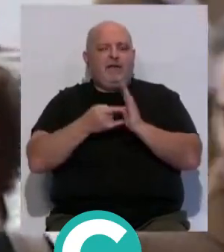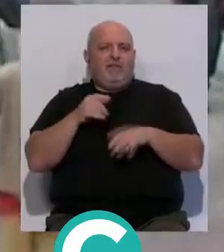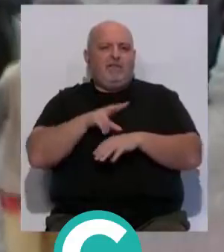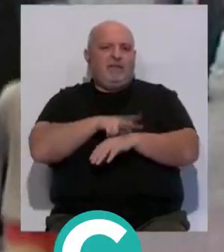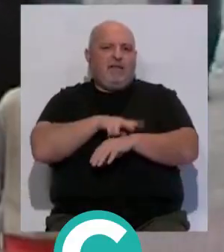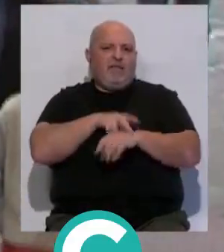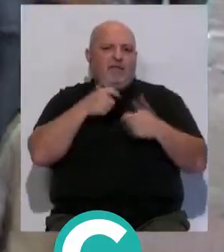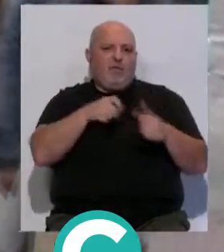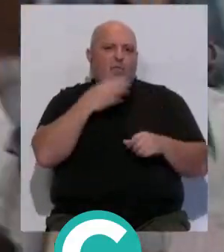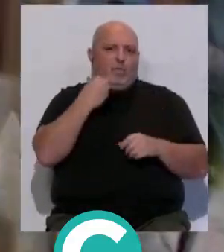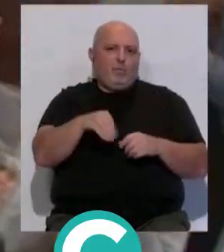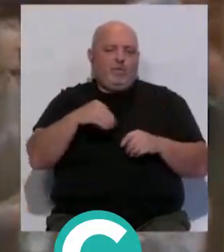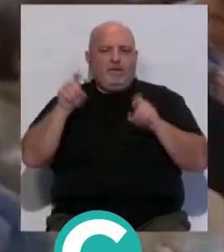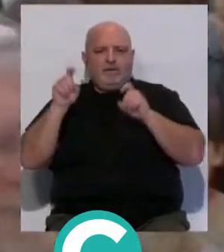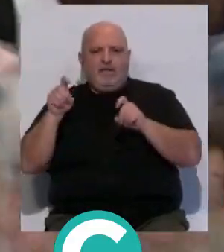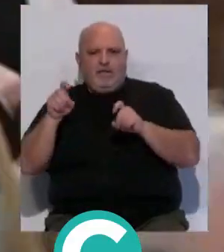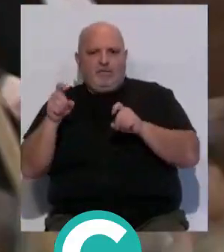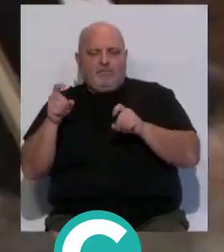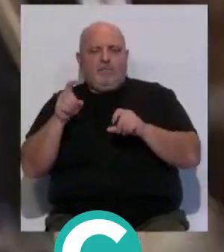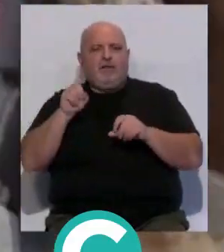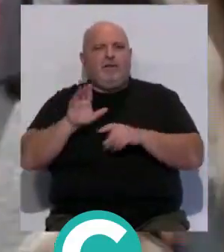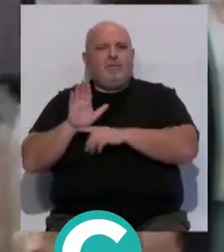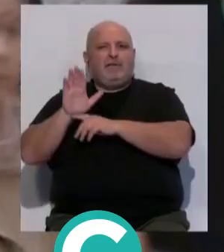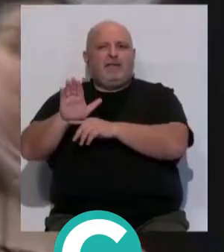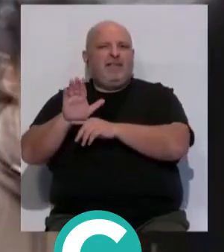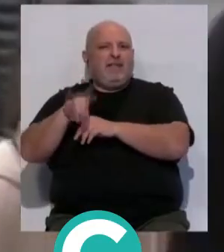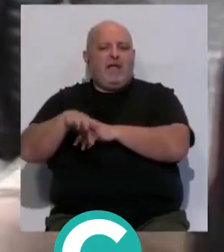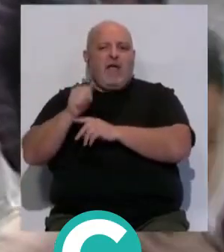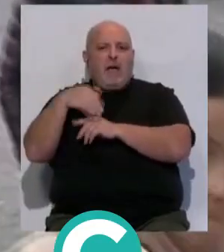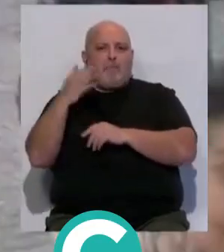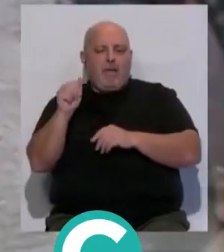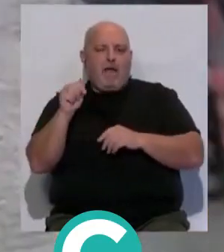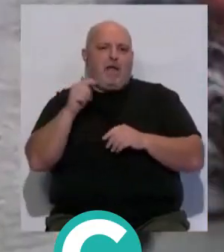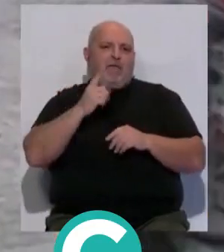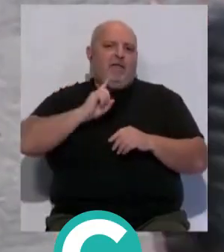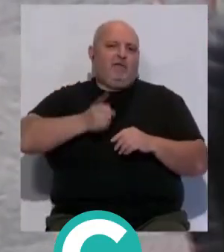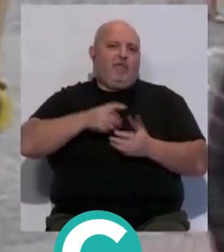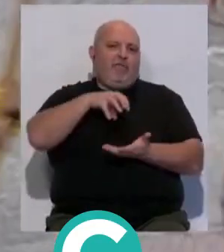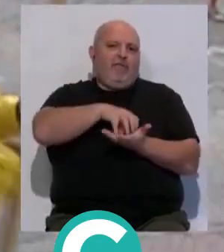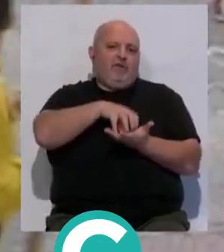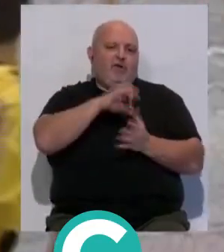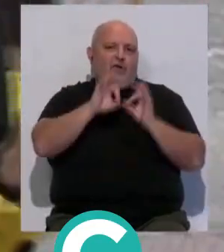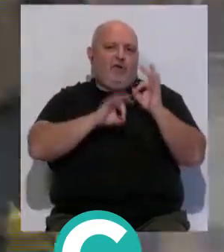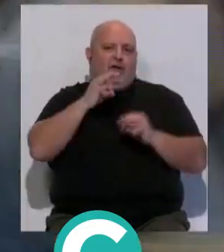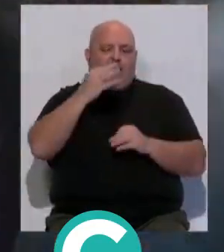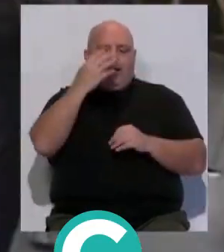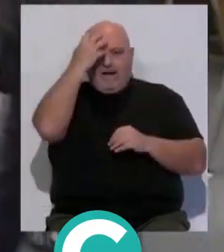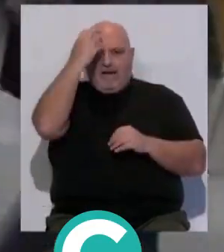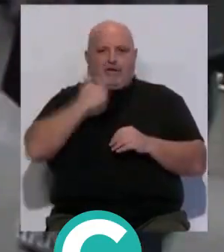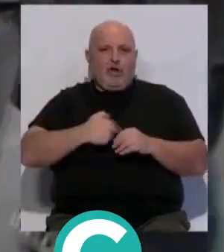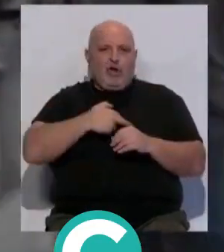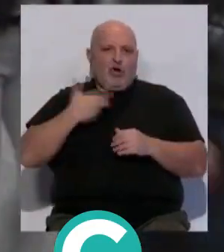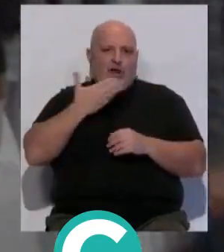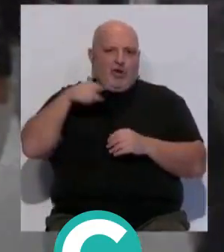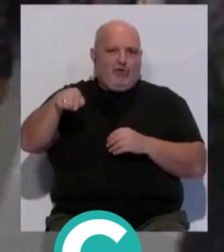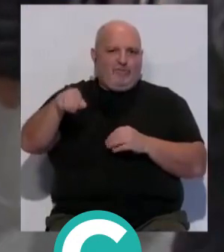delegaciones de Juventud y Enseñanza así como representantes del AMPA y el director del Centro Organizador Reyes Católicos, Alberto